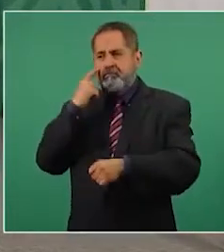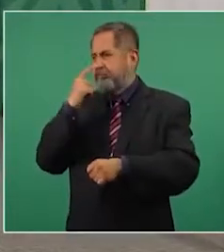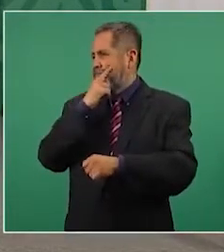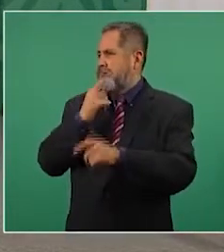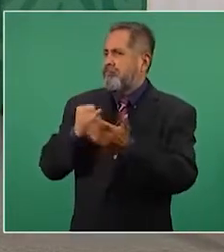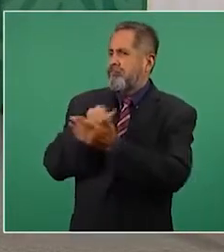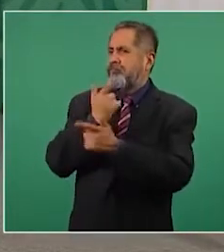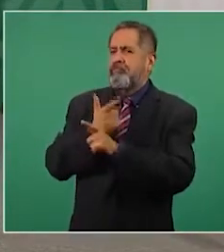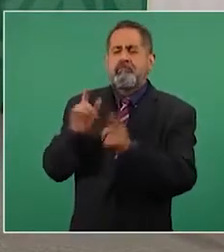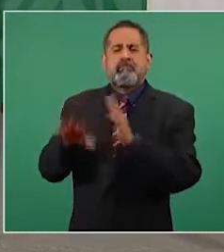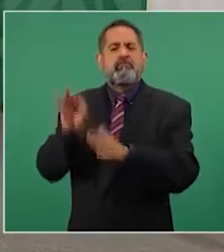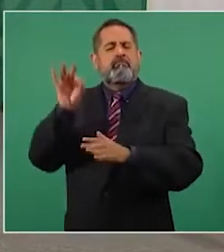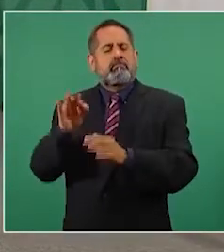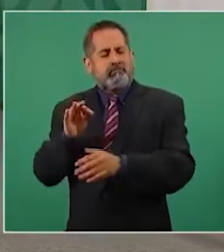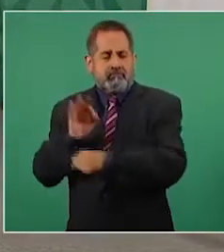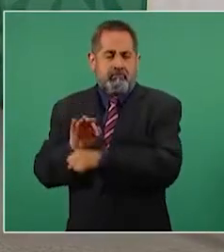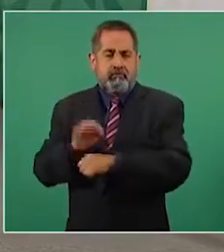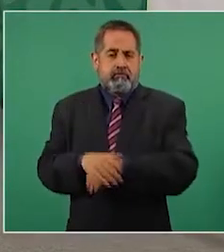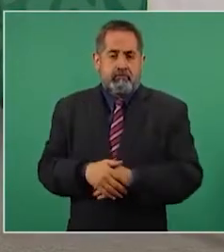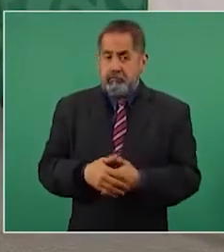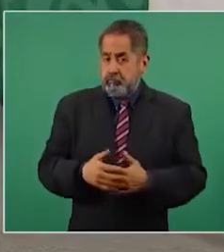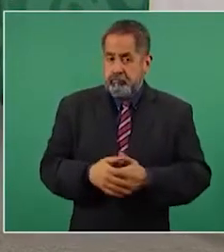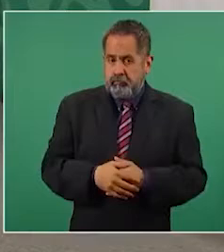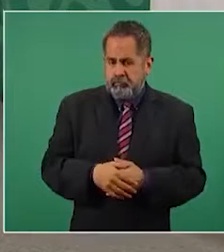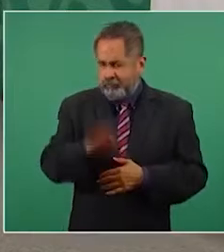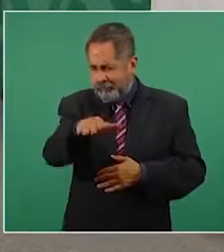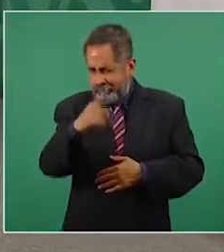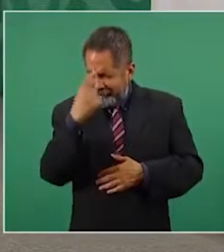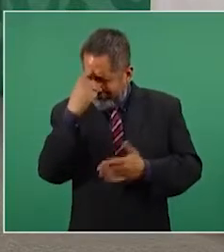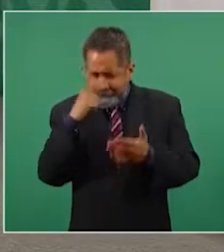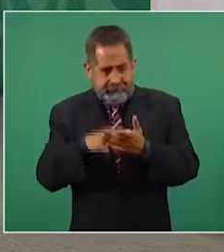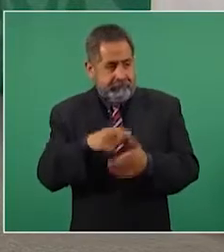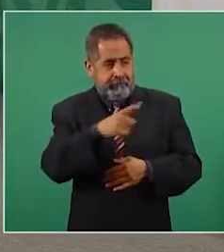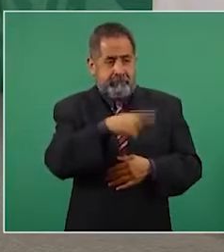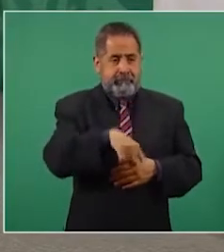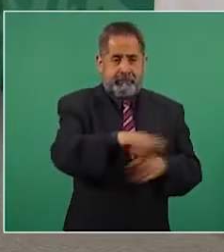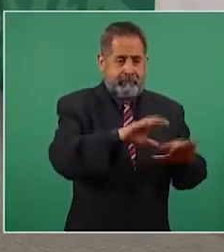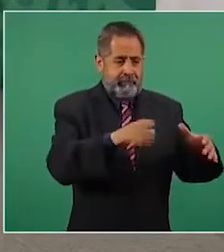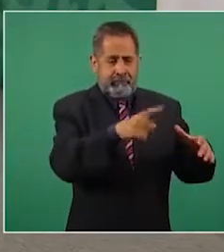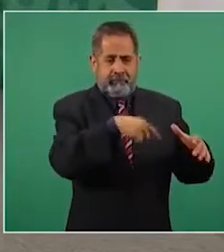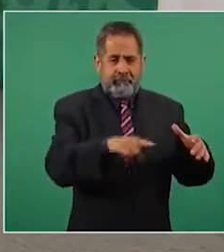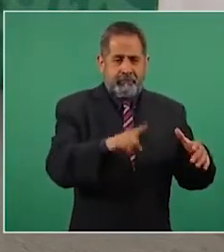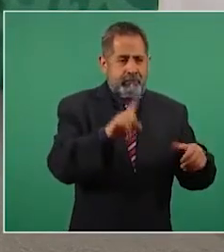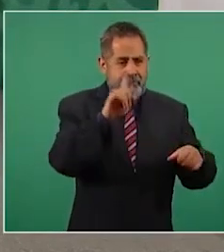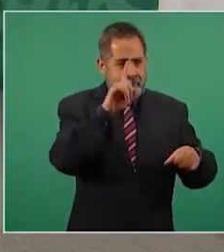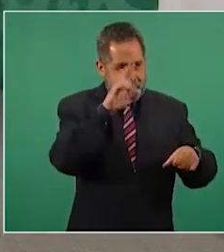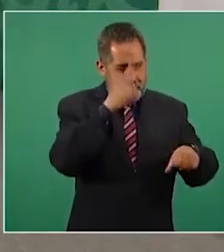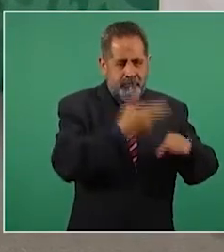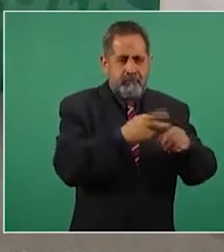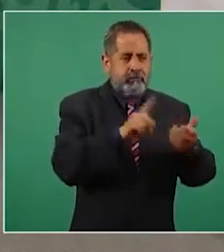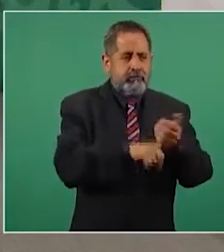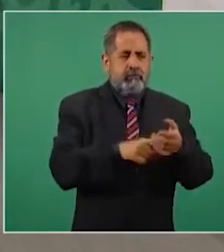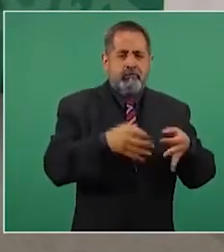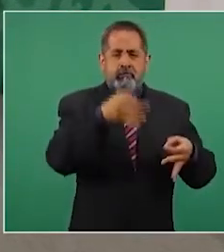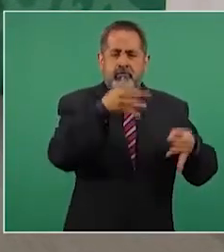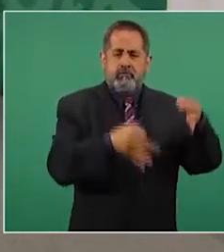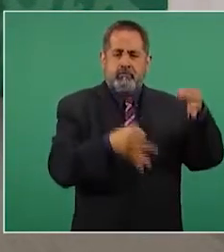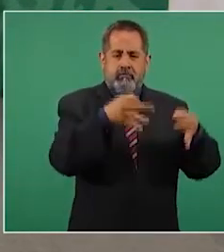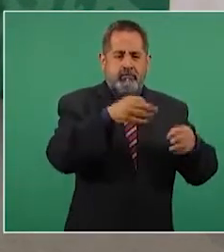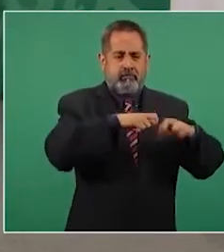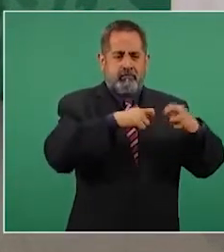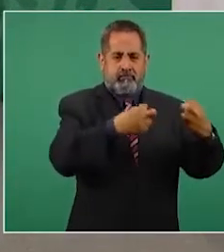¿O ustedes creen que los consejeros o los magistrados del Tribunal Electoral,